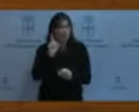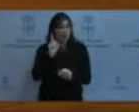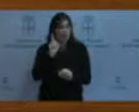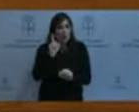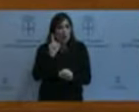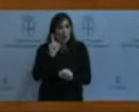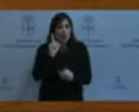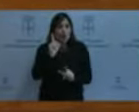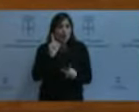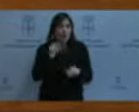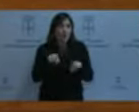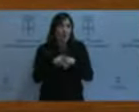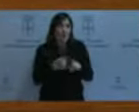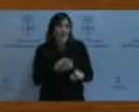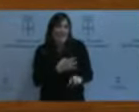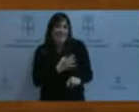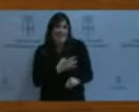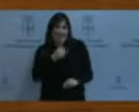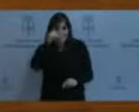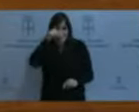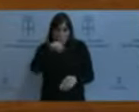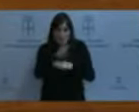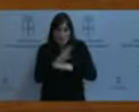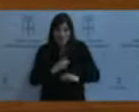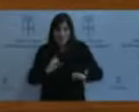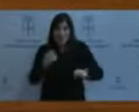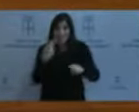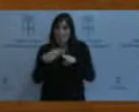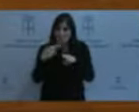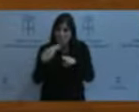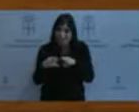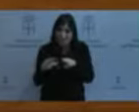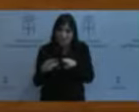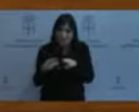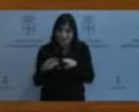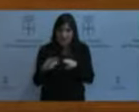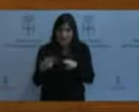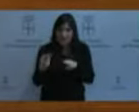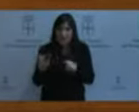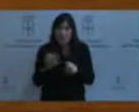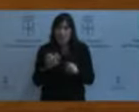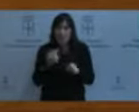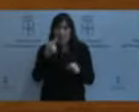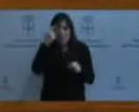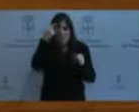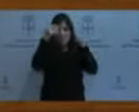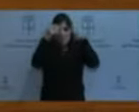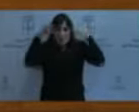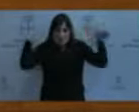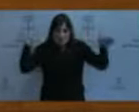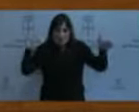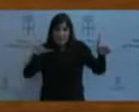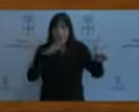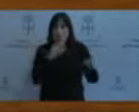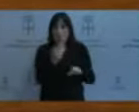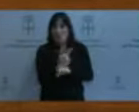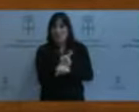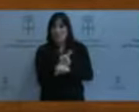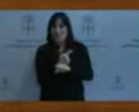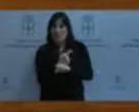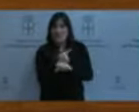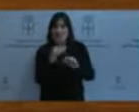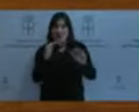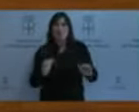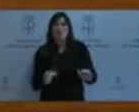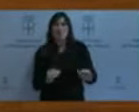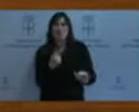política. Y entonces yo quiero ampliar el foco. Porque, mire, reducir los horarios es condición necesaria, pero no suficiente para